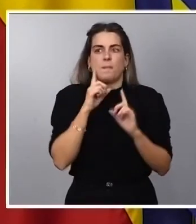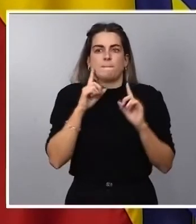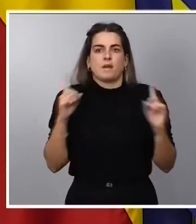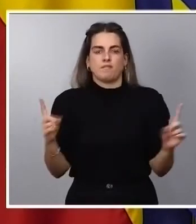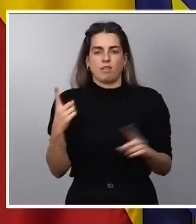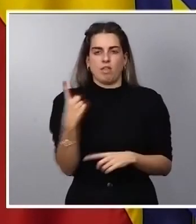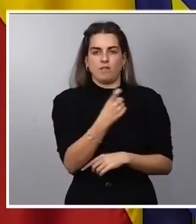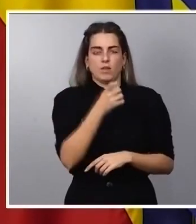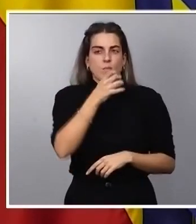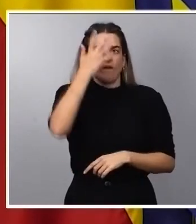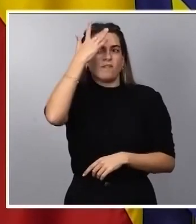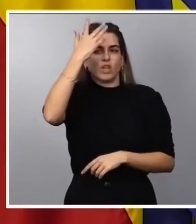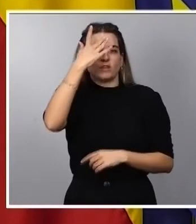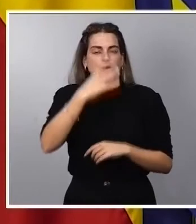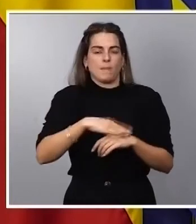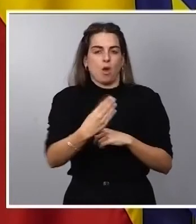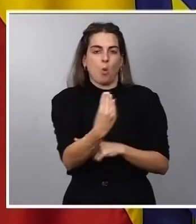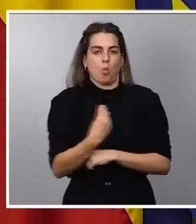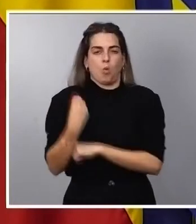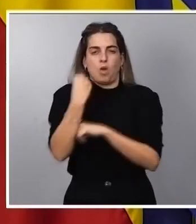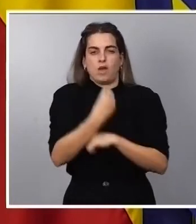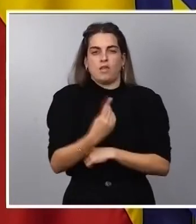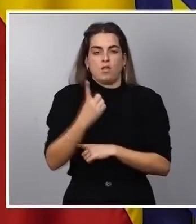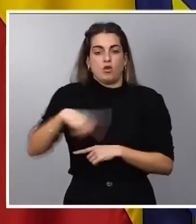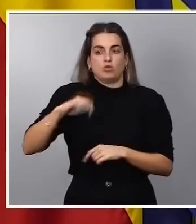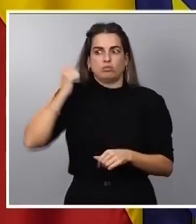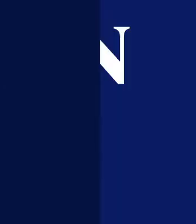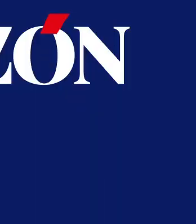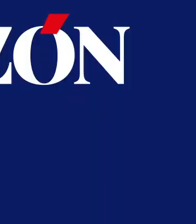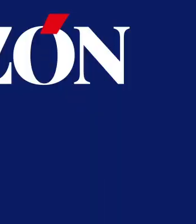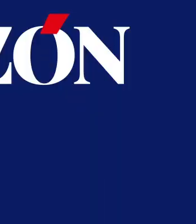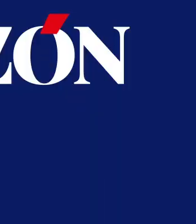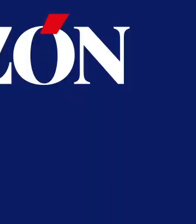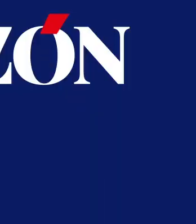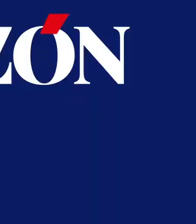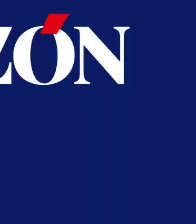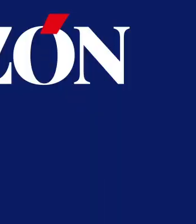de los cuidados que hemos ido implementando a lo largo de todos estos meses, casi ya dos años.